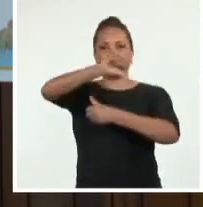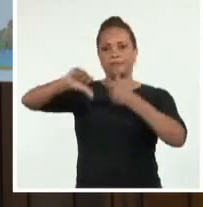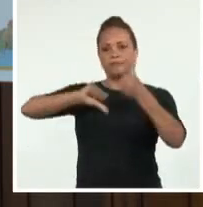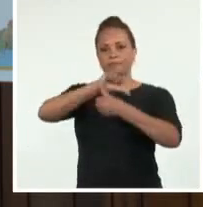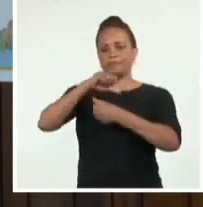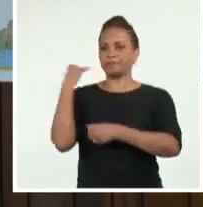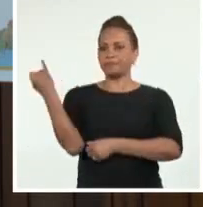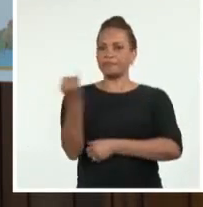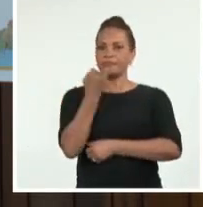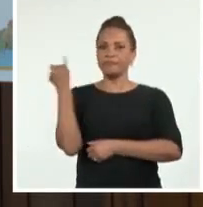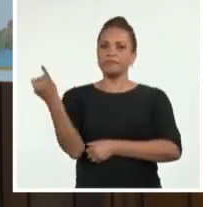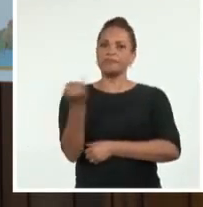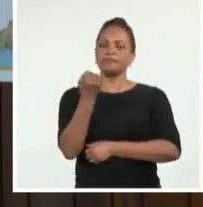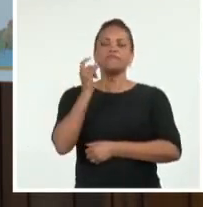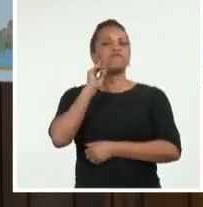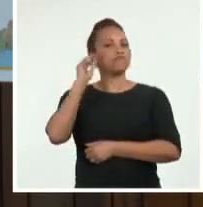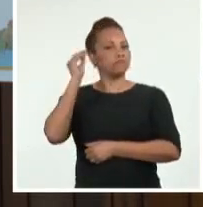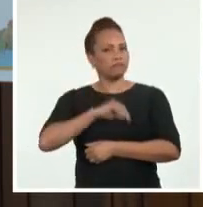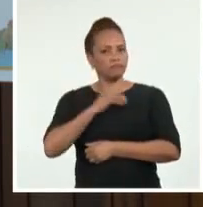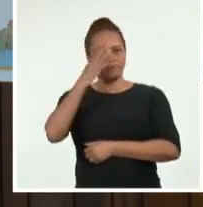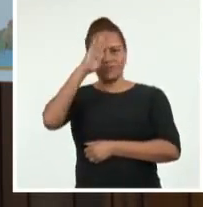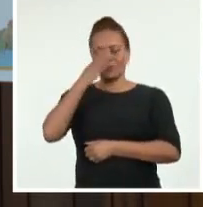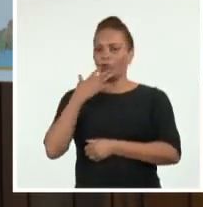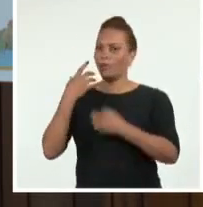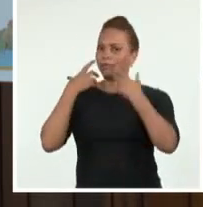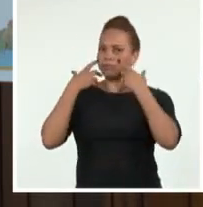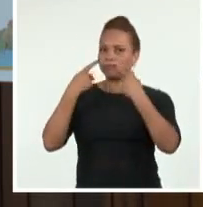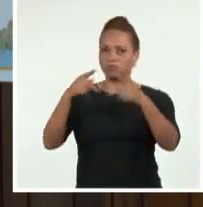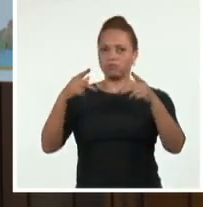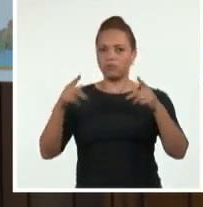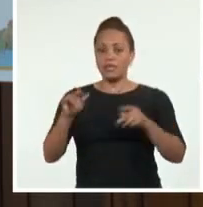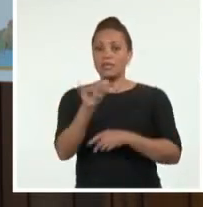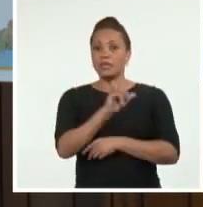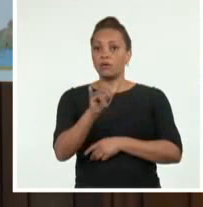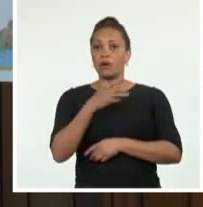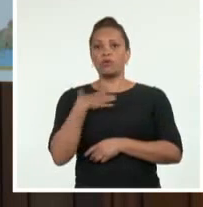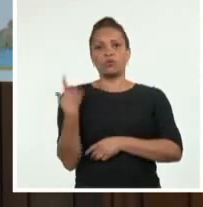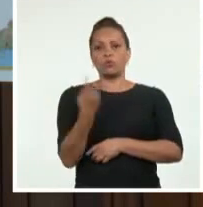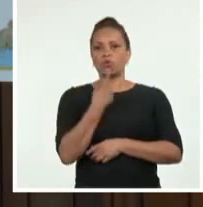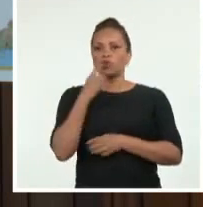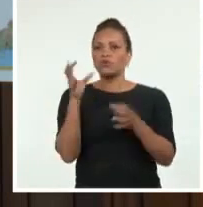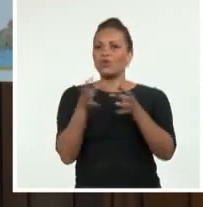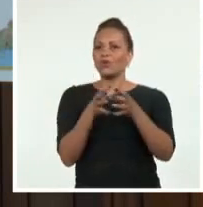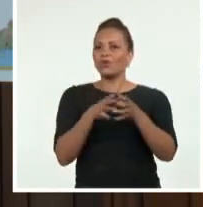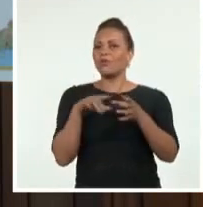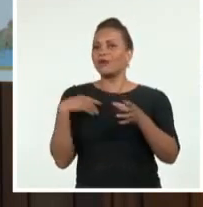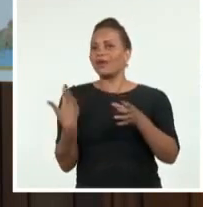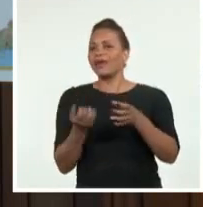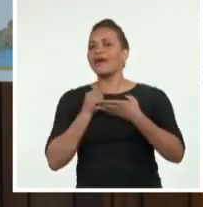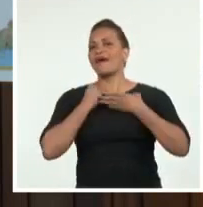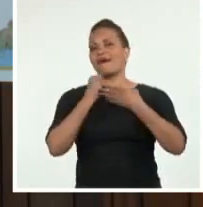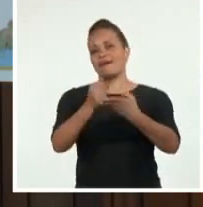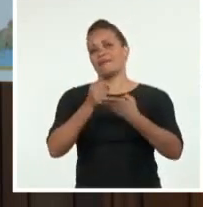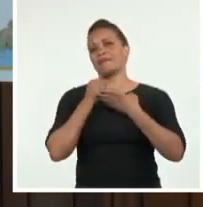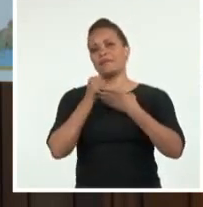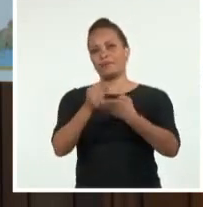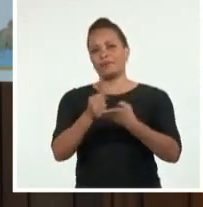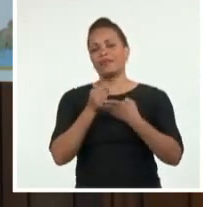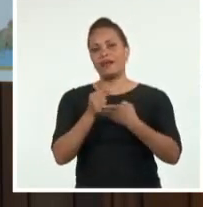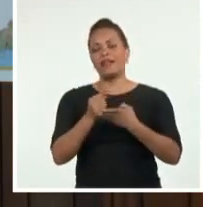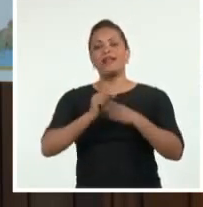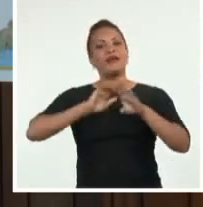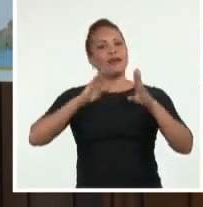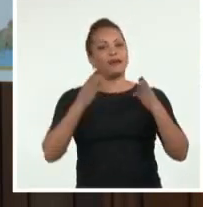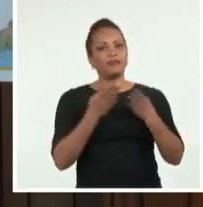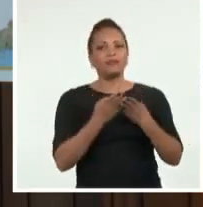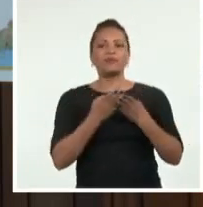internacionalmente. Y como sistema de Naciones Unidas, nosotros, nuestro rol es apoyar las respuestas